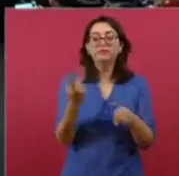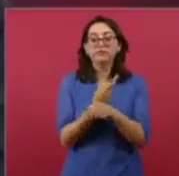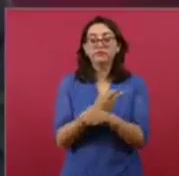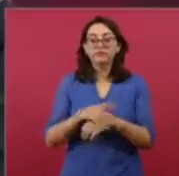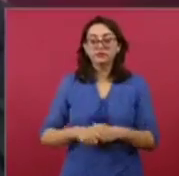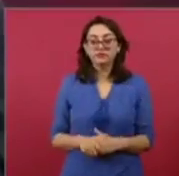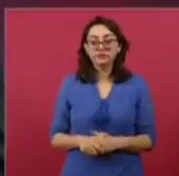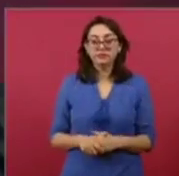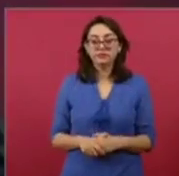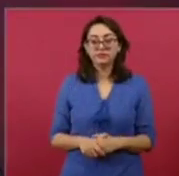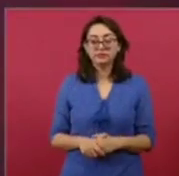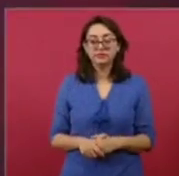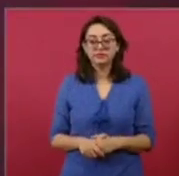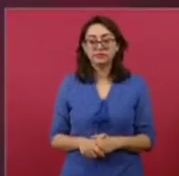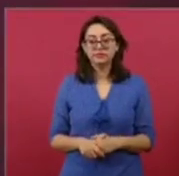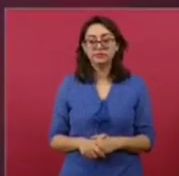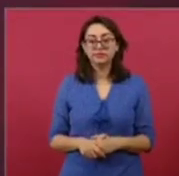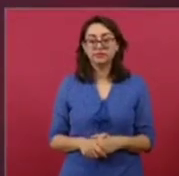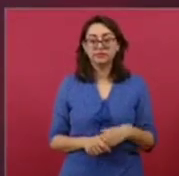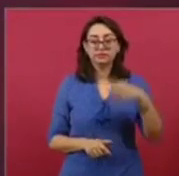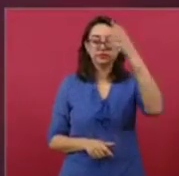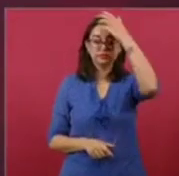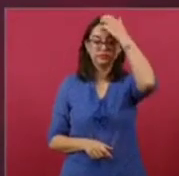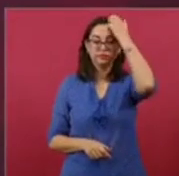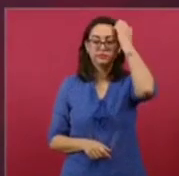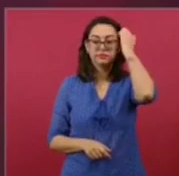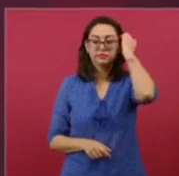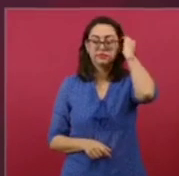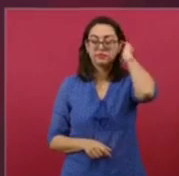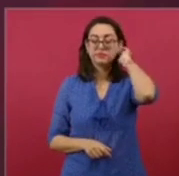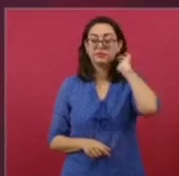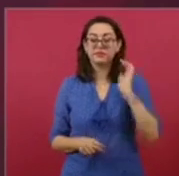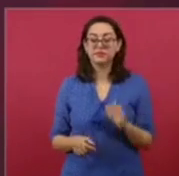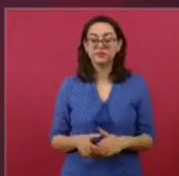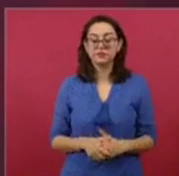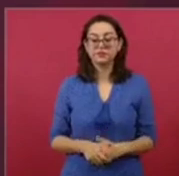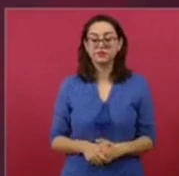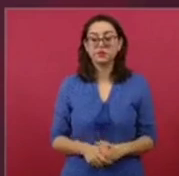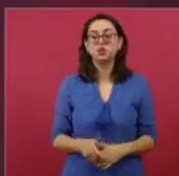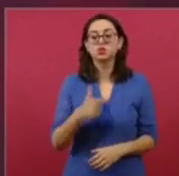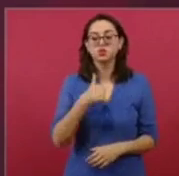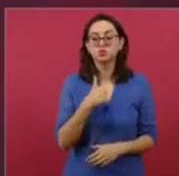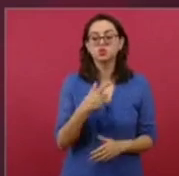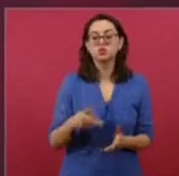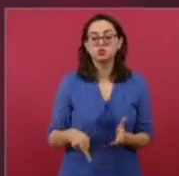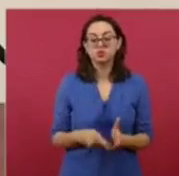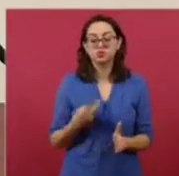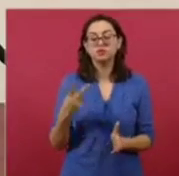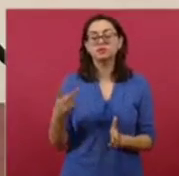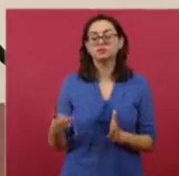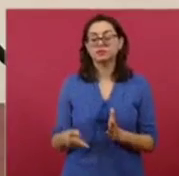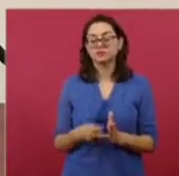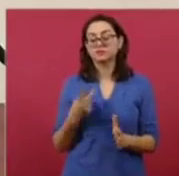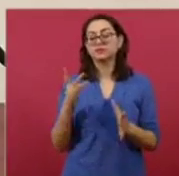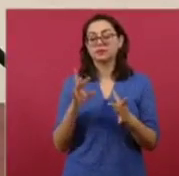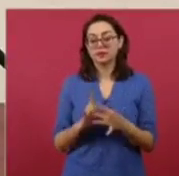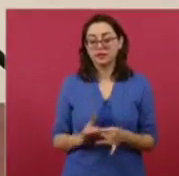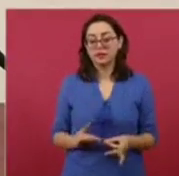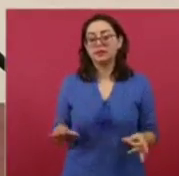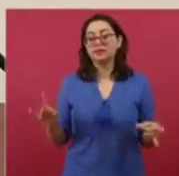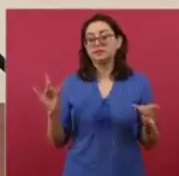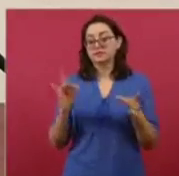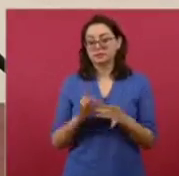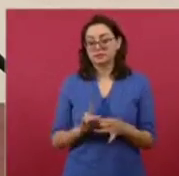Es un tema que ya lo hemos planteado en otras ocasiones,